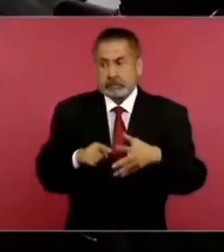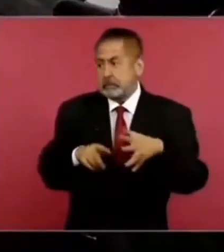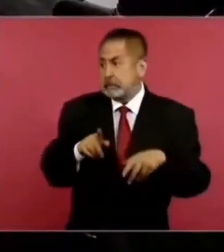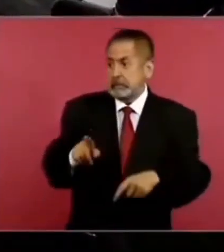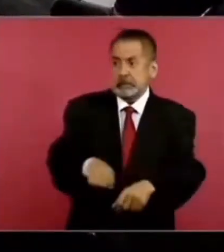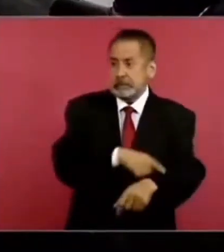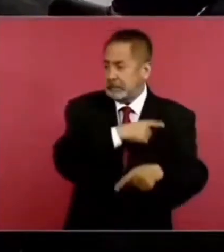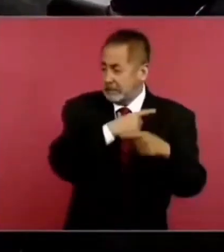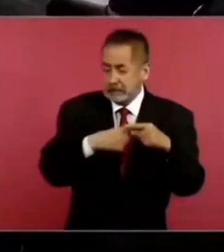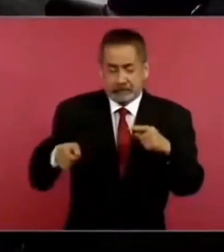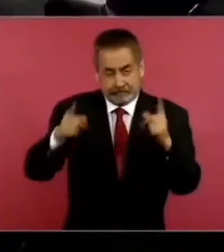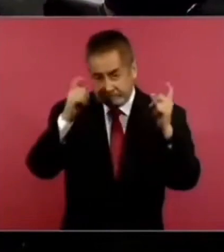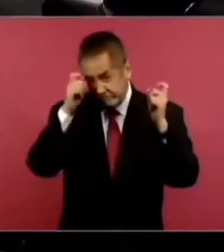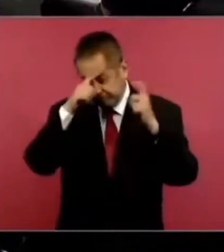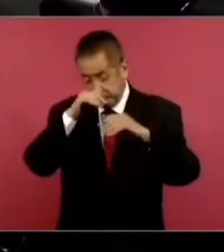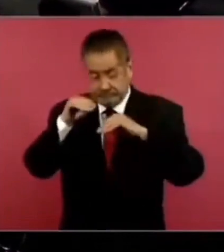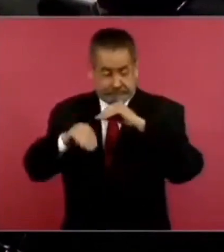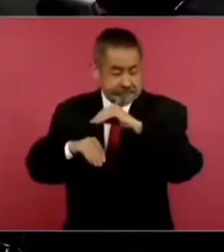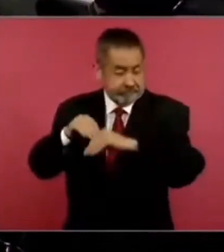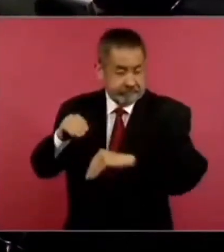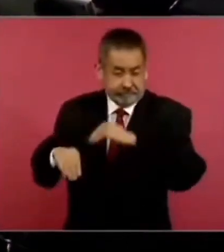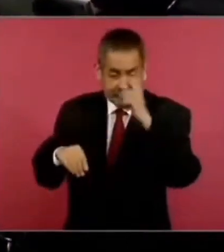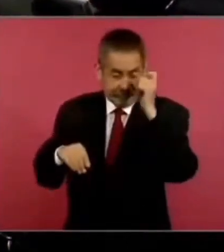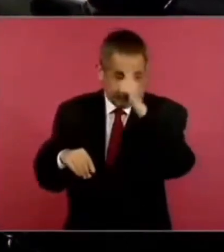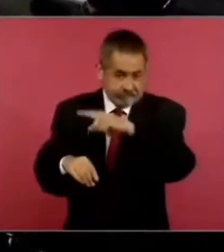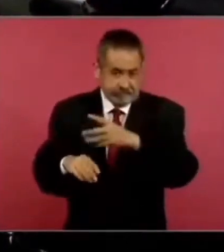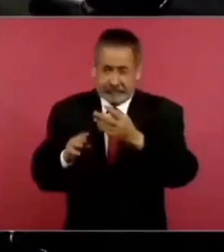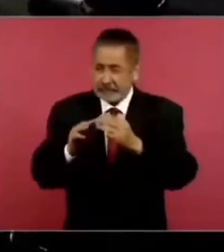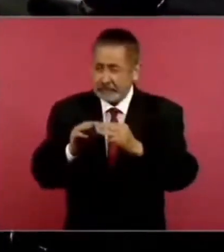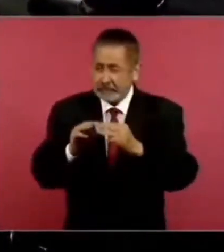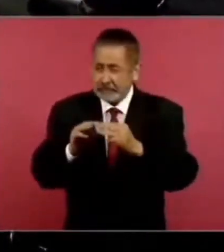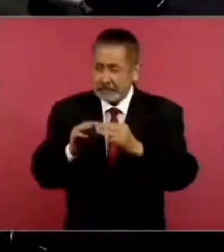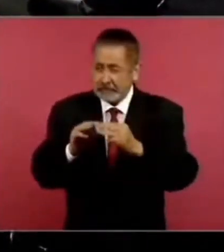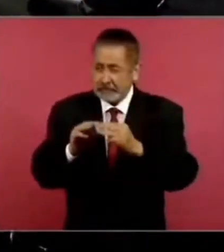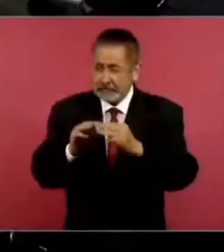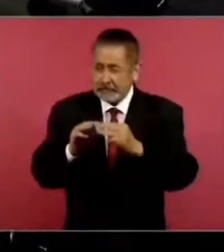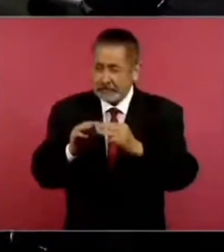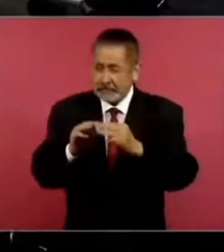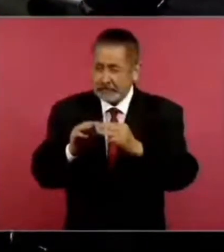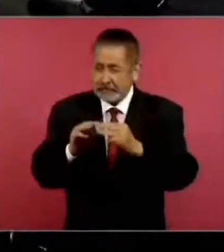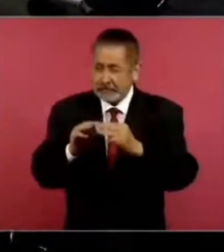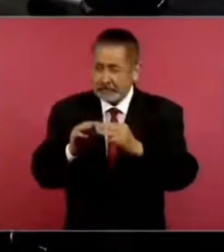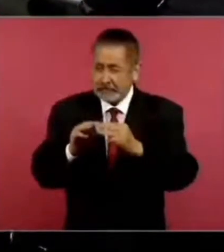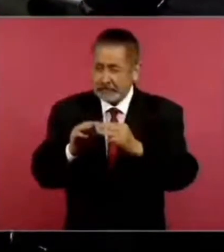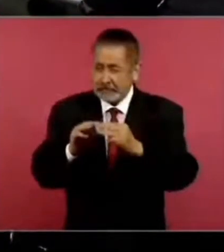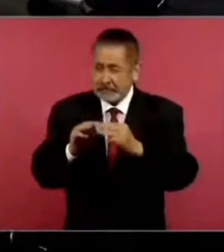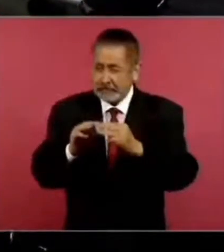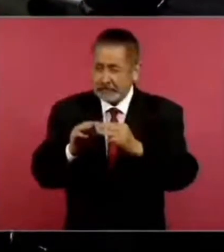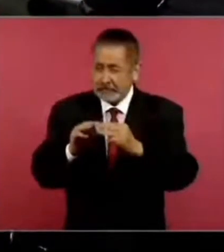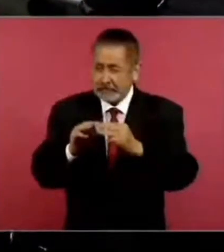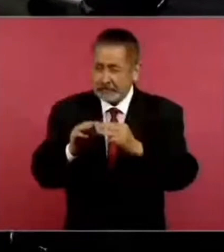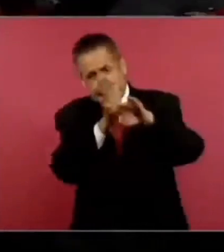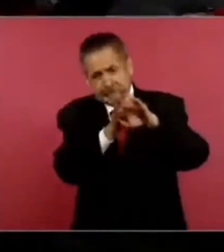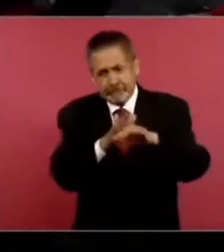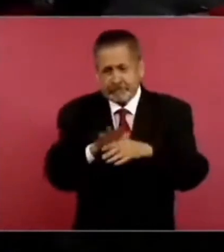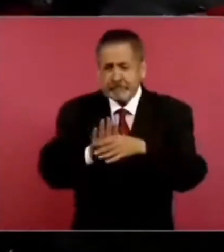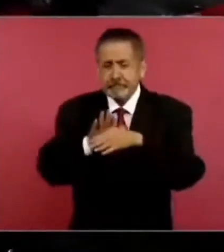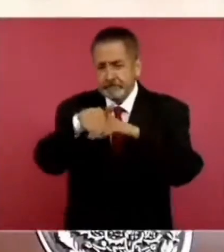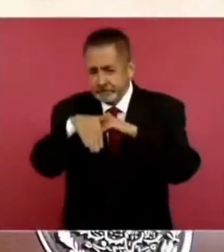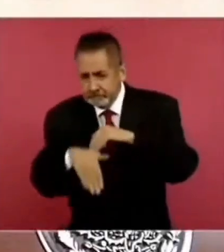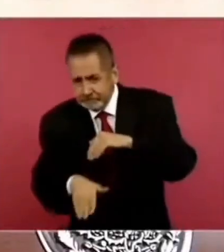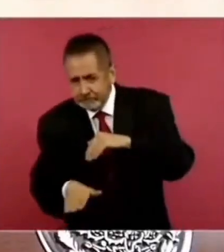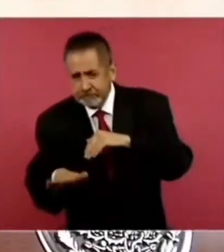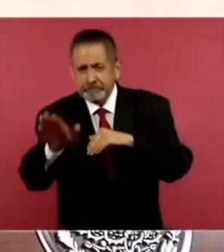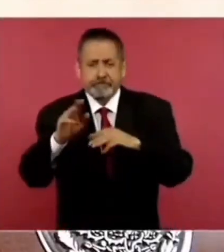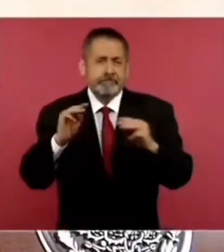compleja, por taludes, por barrancas,